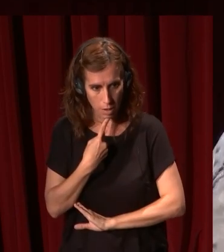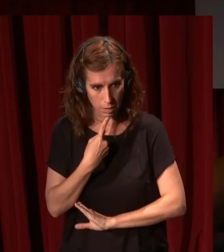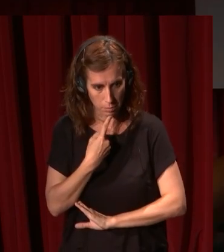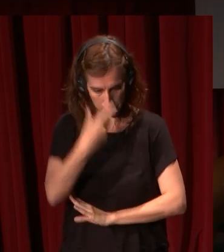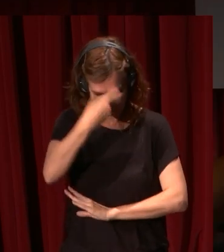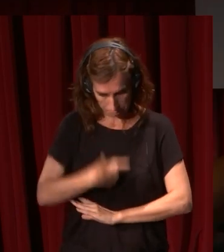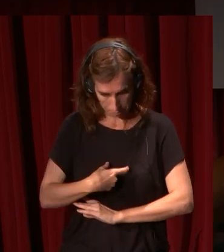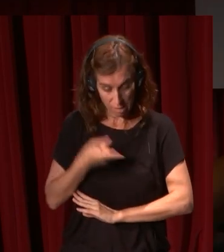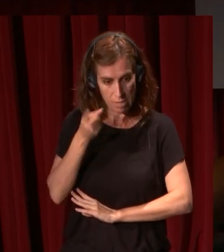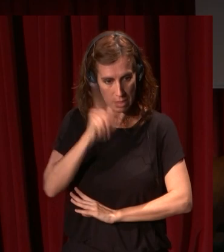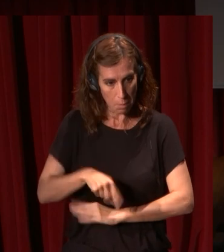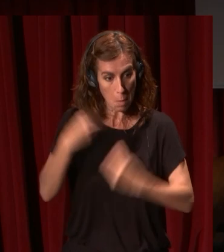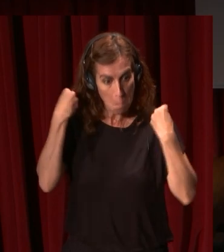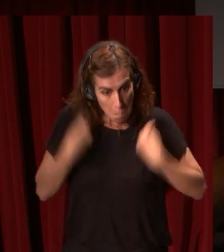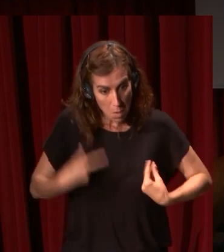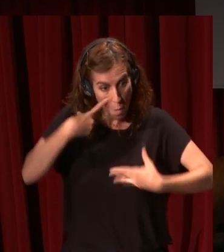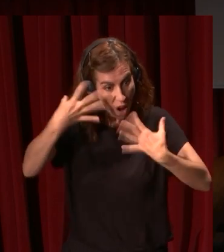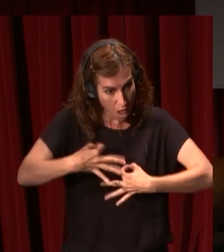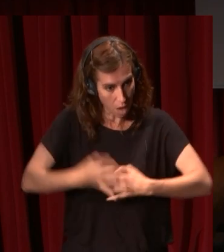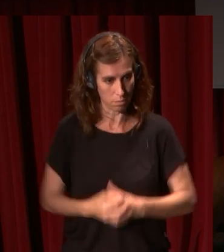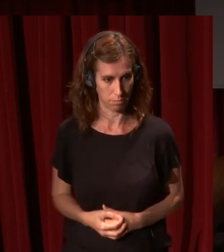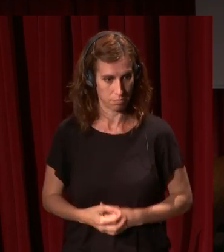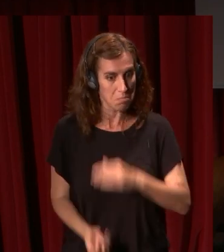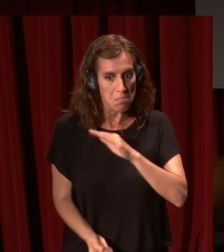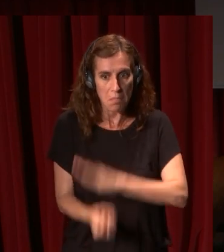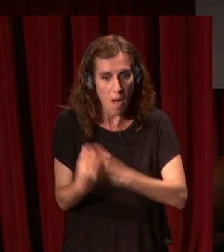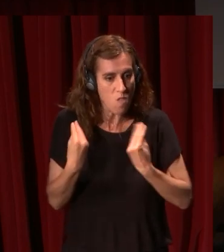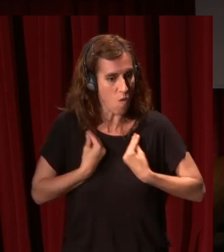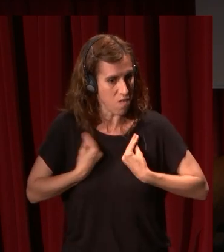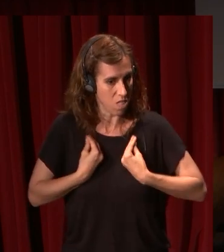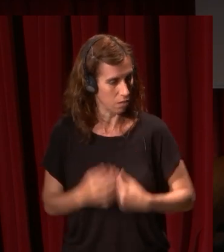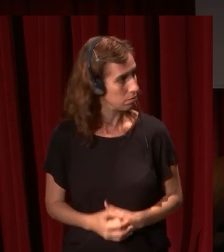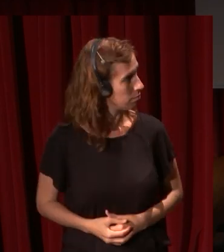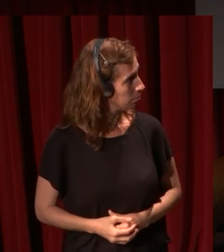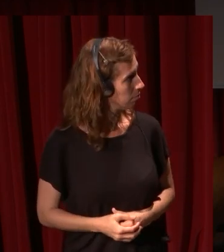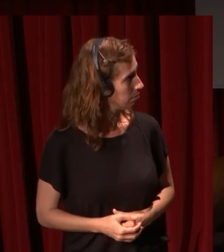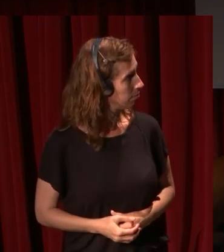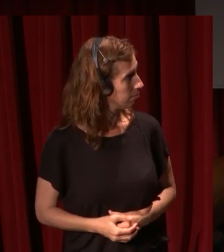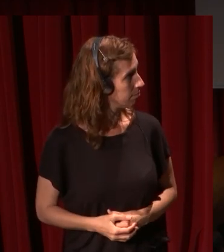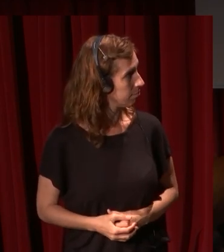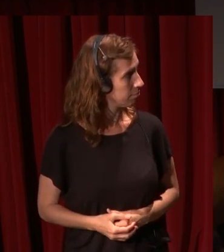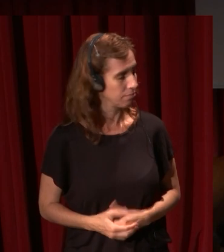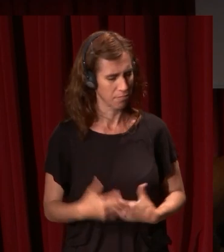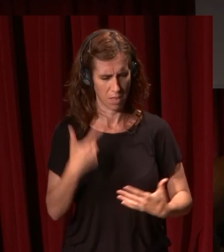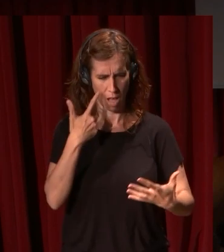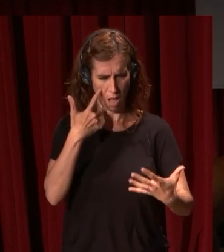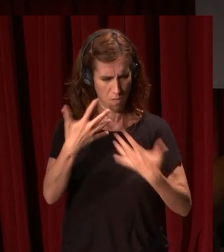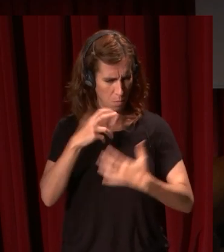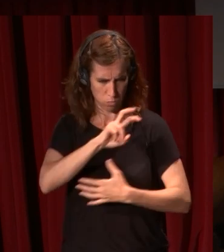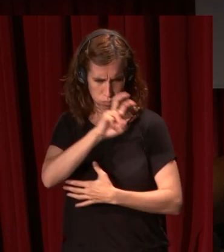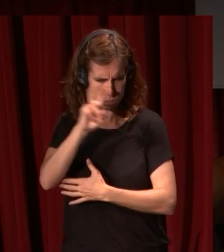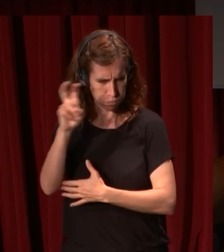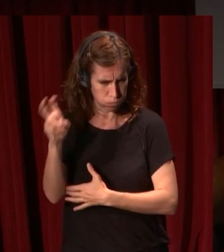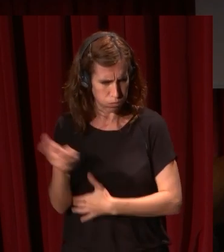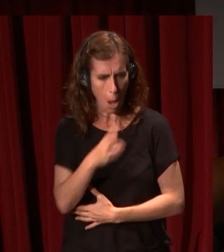mismo en este caso sino a sí mismo de verdad está creando vida no solo pintura muy famosos todos los pintores que citan